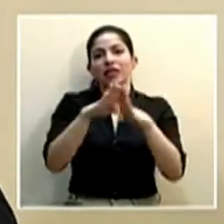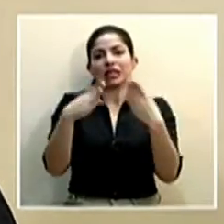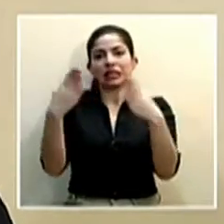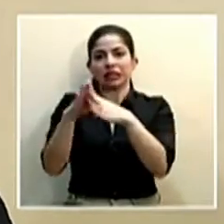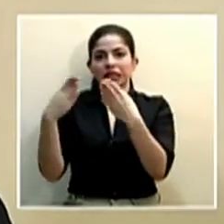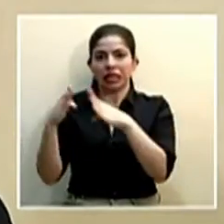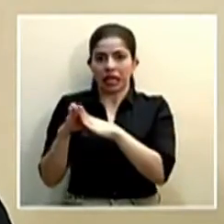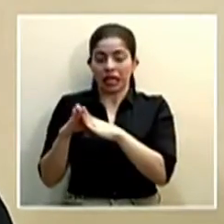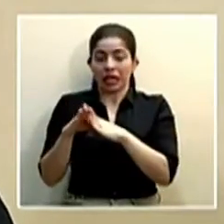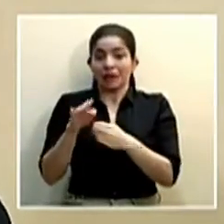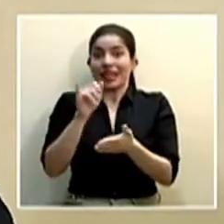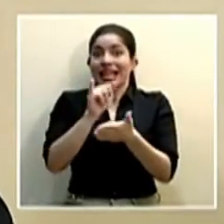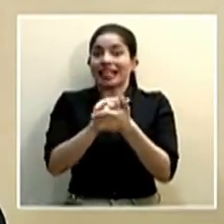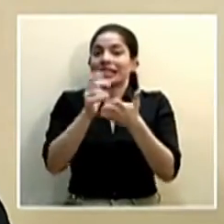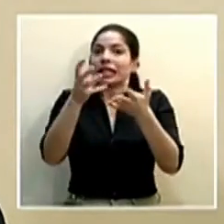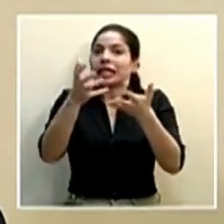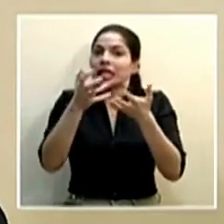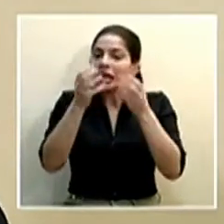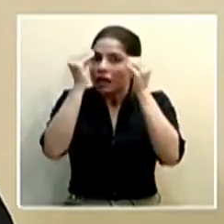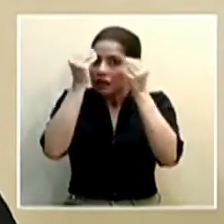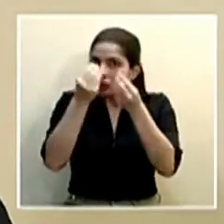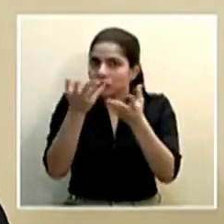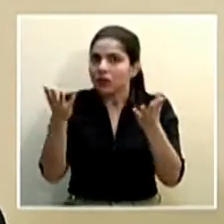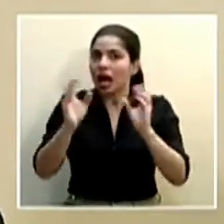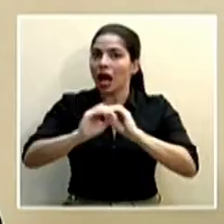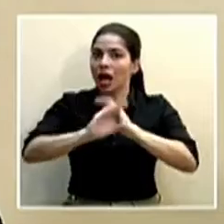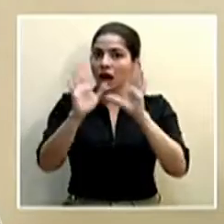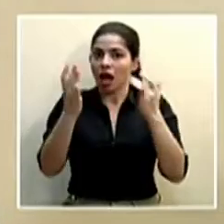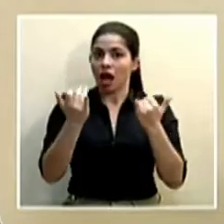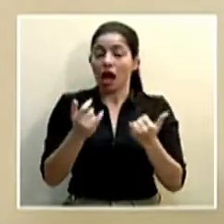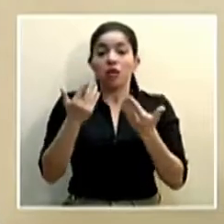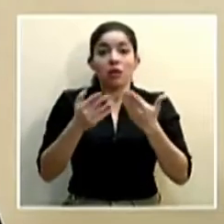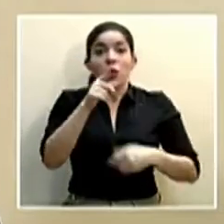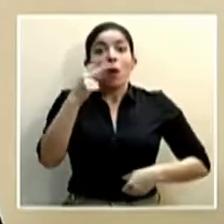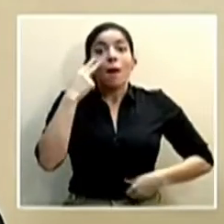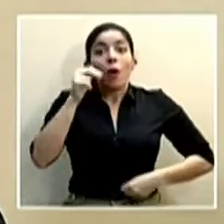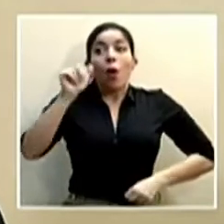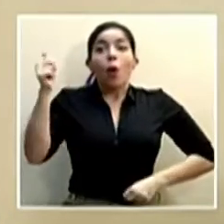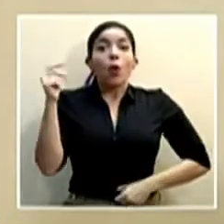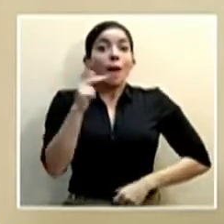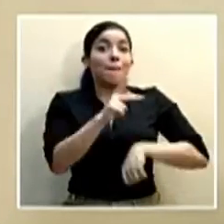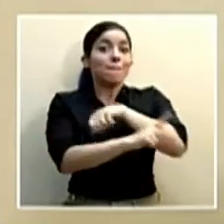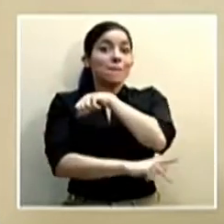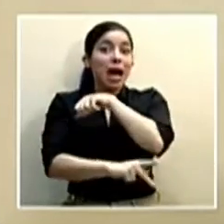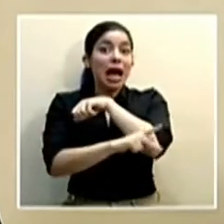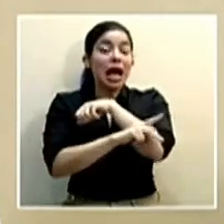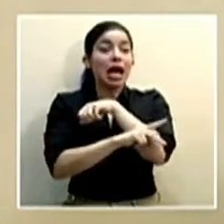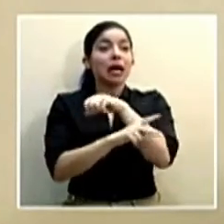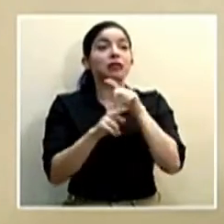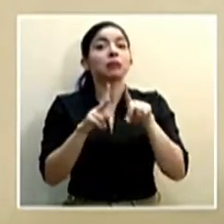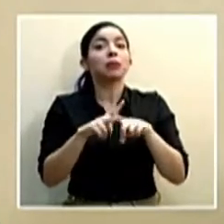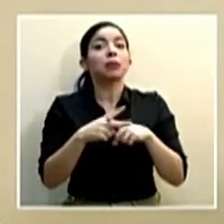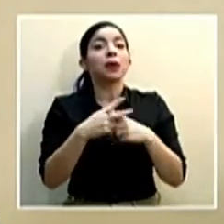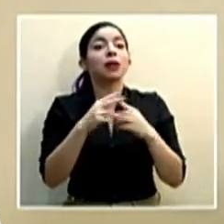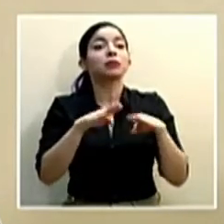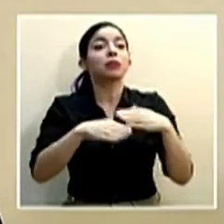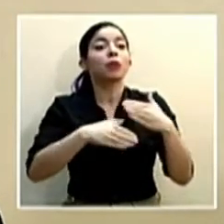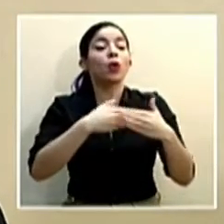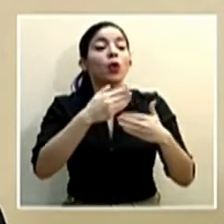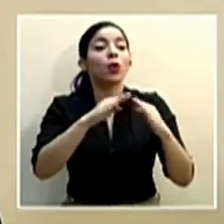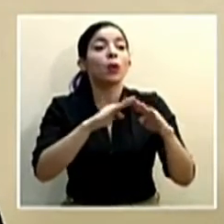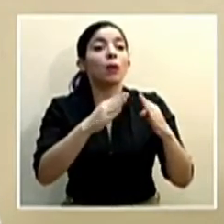Y eso lo queremos dejar claro desde ya. Ustedes habrán visto que en otros países que han iniciado ese proceso